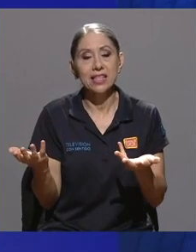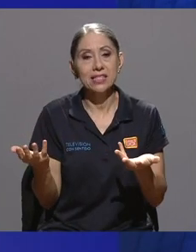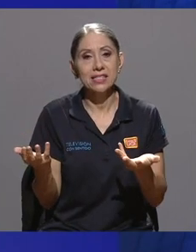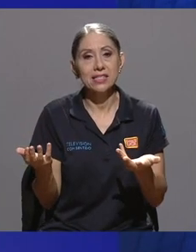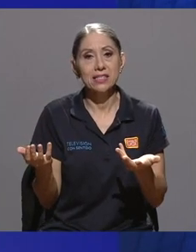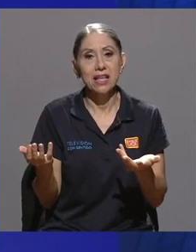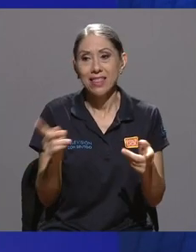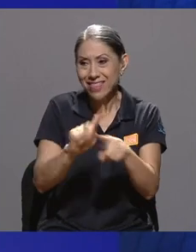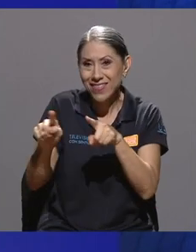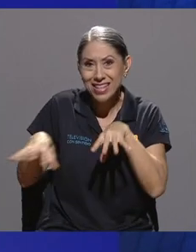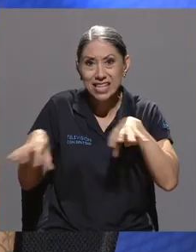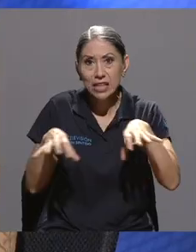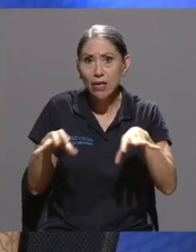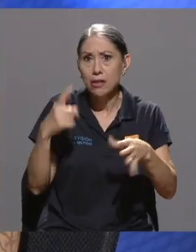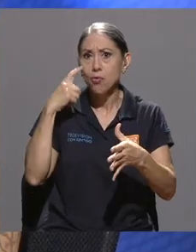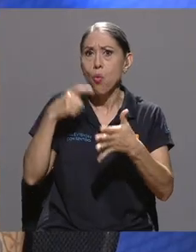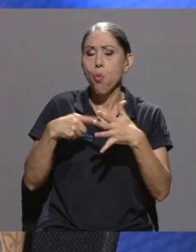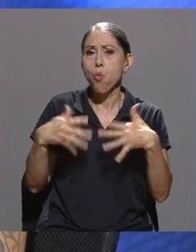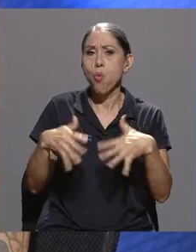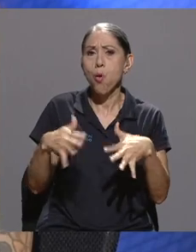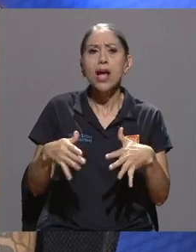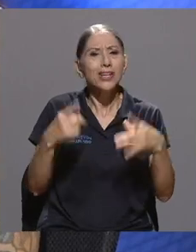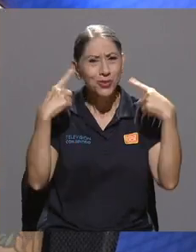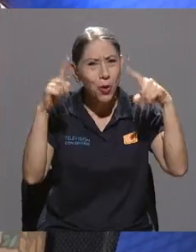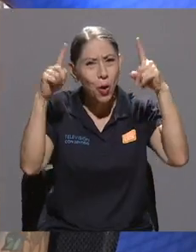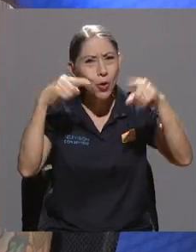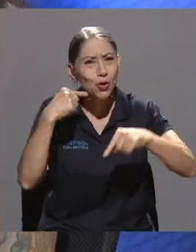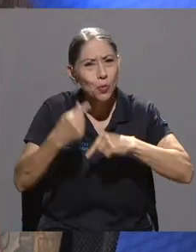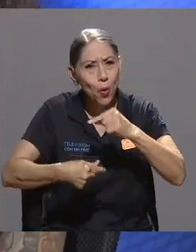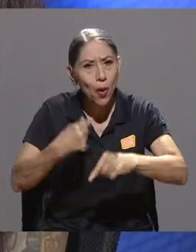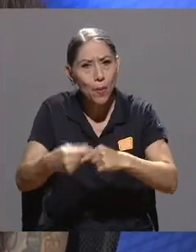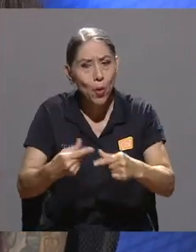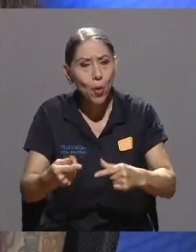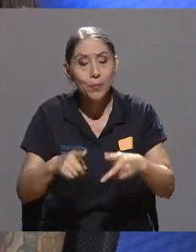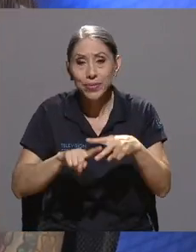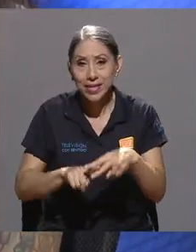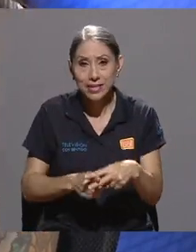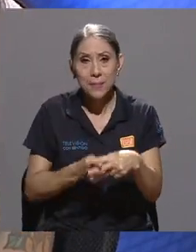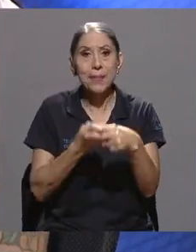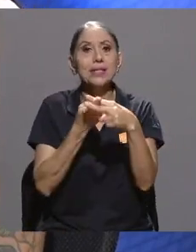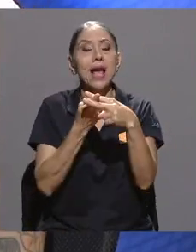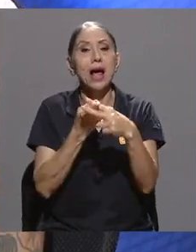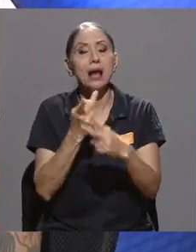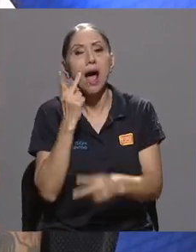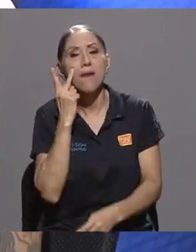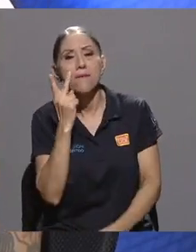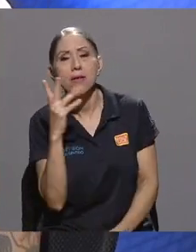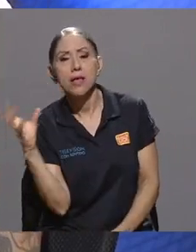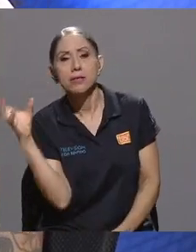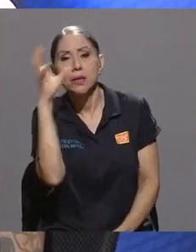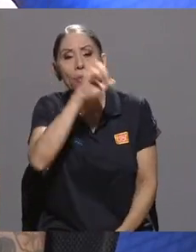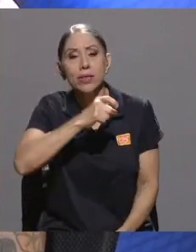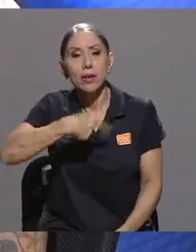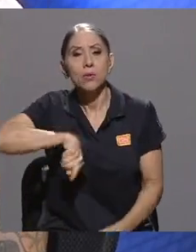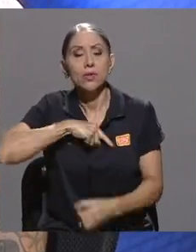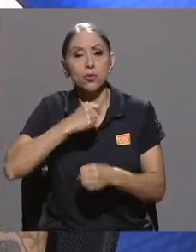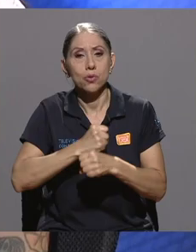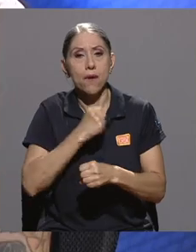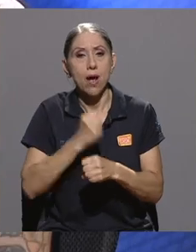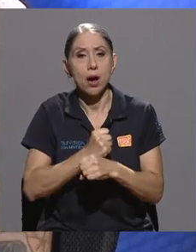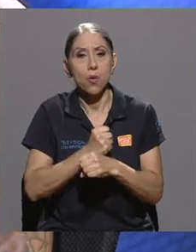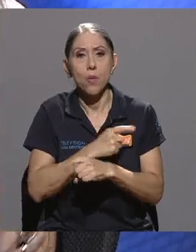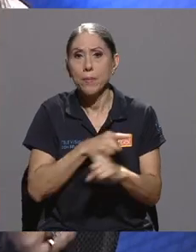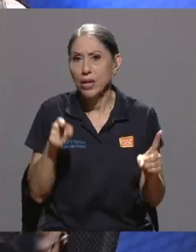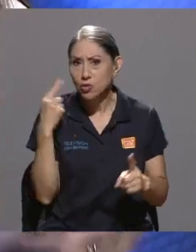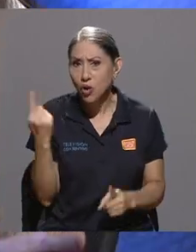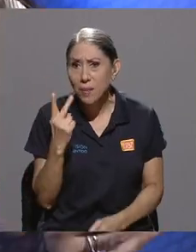Entonces, son logros que se vienen haciendo de a poco. Yo creo que es empezar a visibilizar el trabajo nuestro, pero también a la vez no es solo